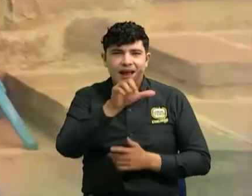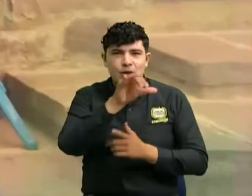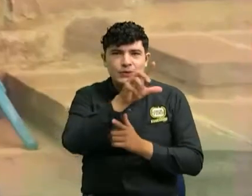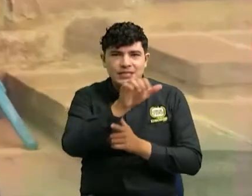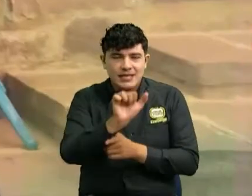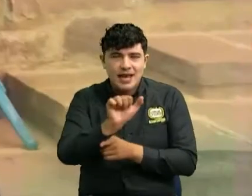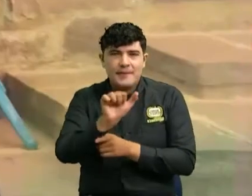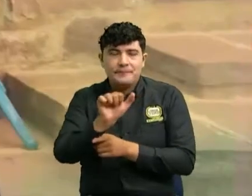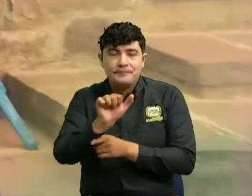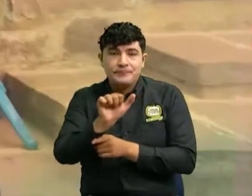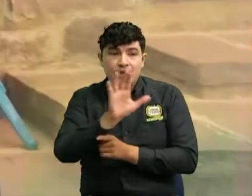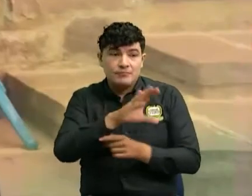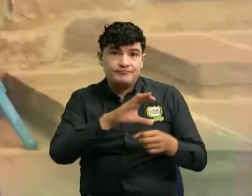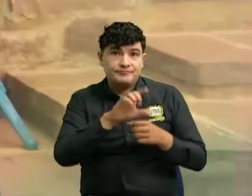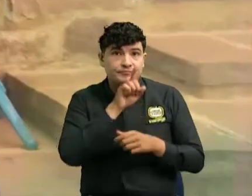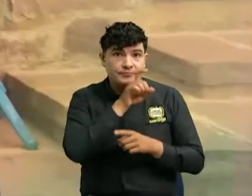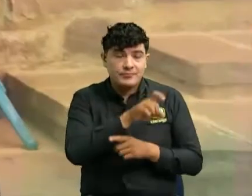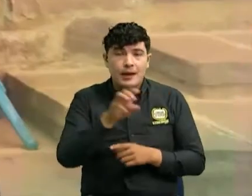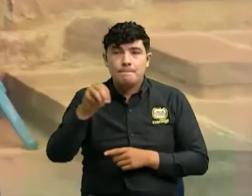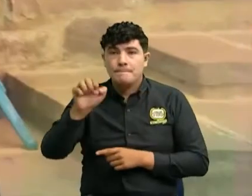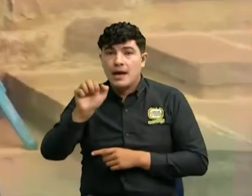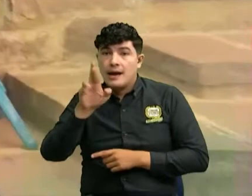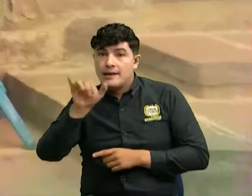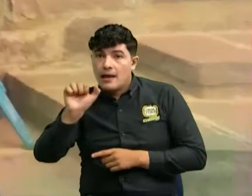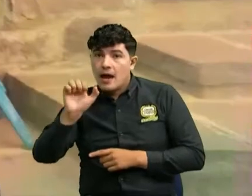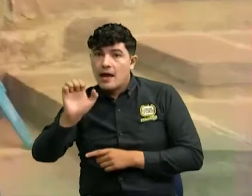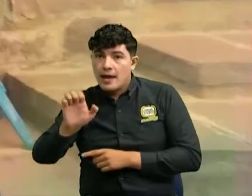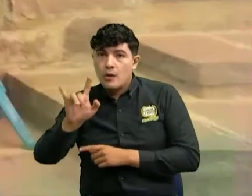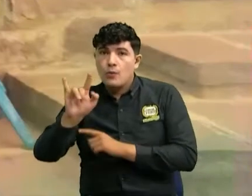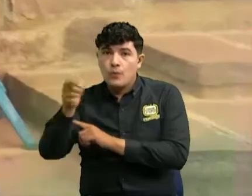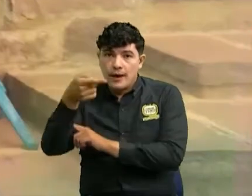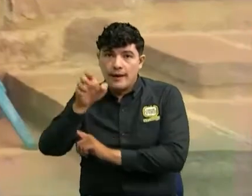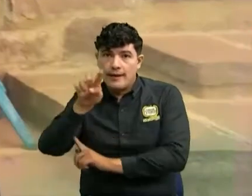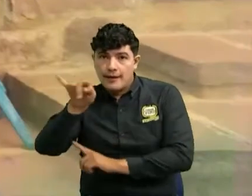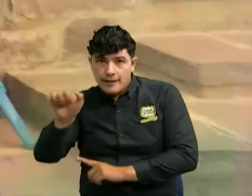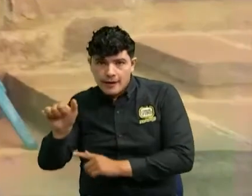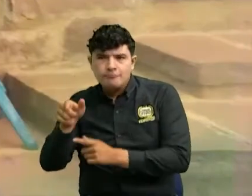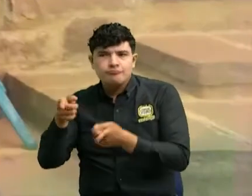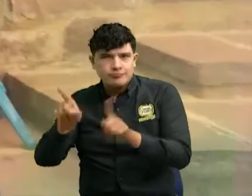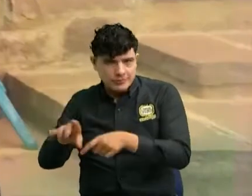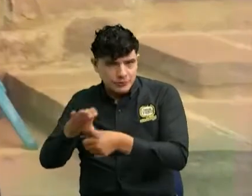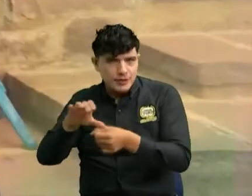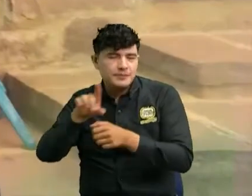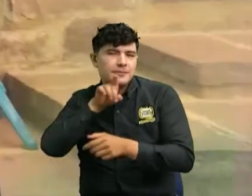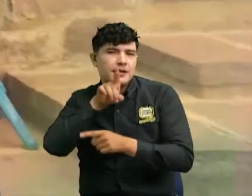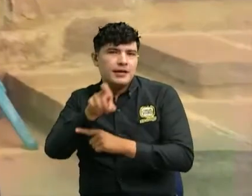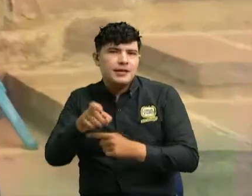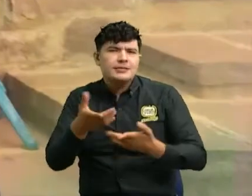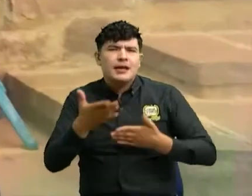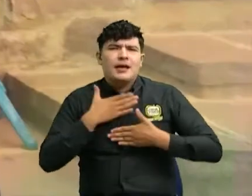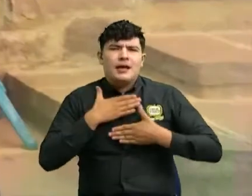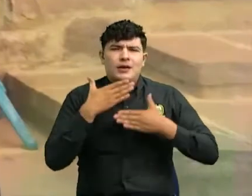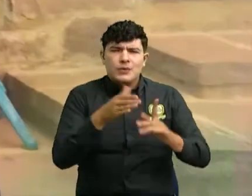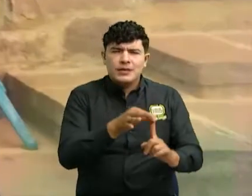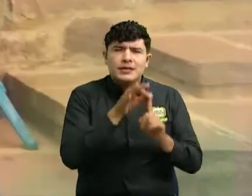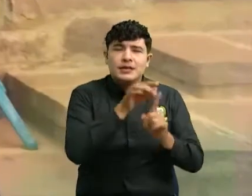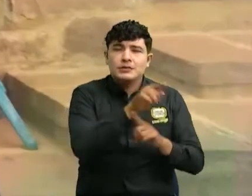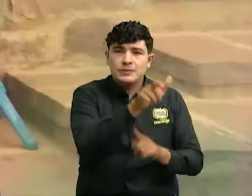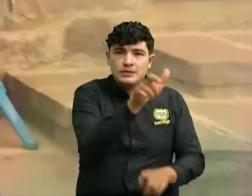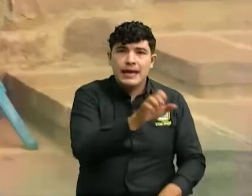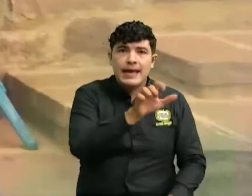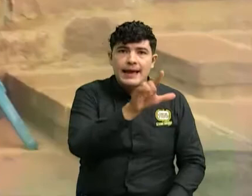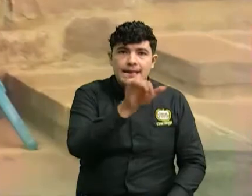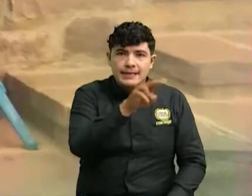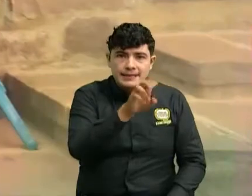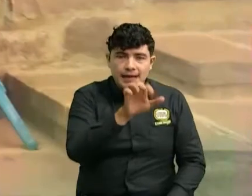Uribe desde bucaramanga María Eugenia Corzo también de bucaramanga saludo muy especial para Elizabeth Melo Amaya